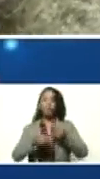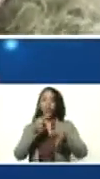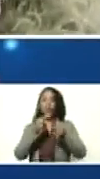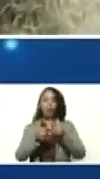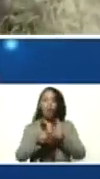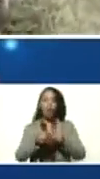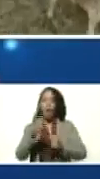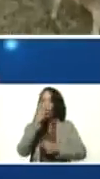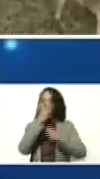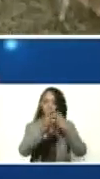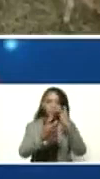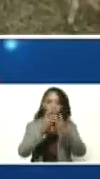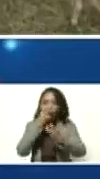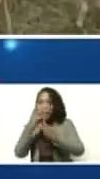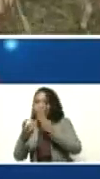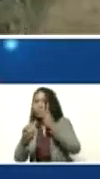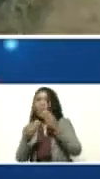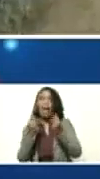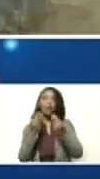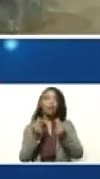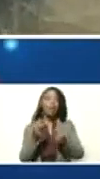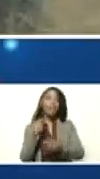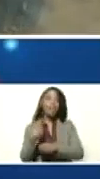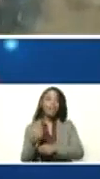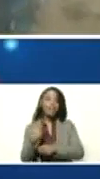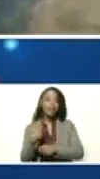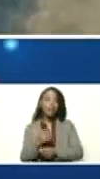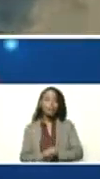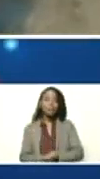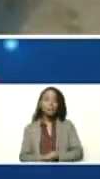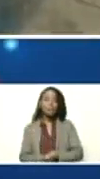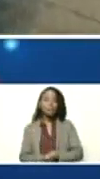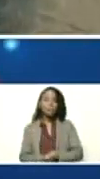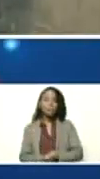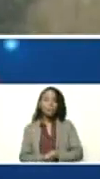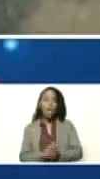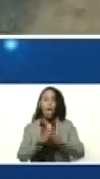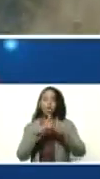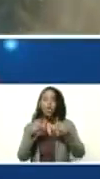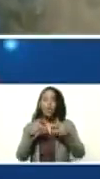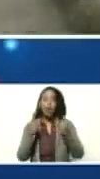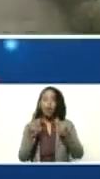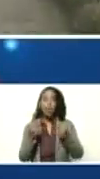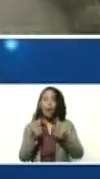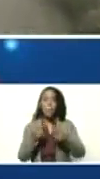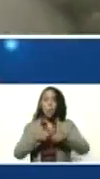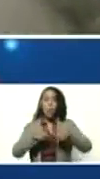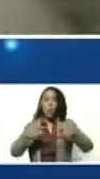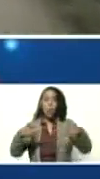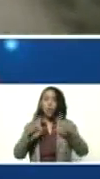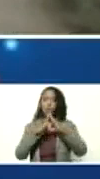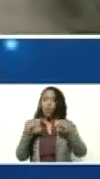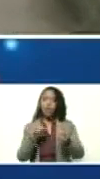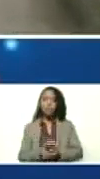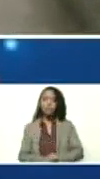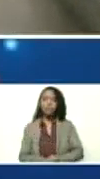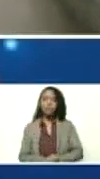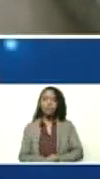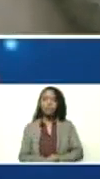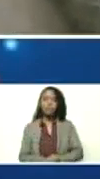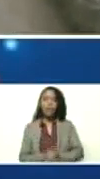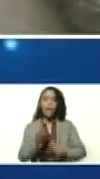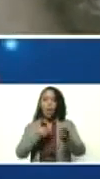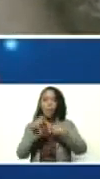el turismo, la economía financiera. Toda la economía creció. Toda. El